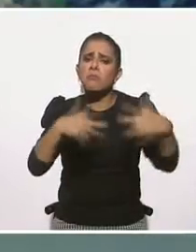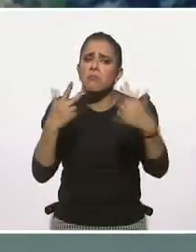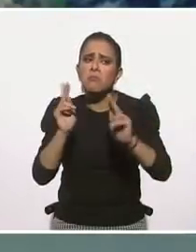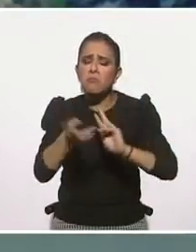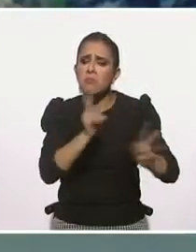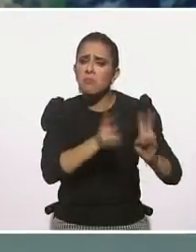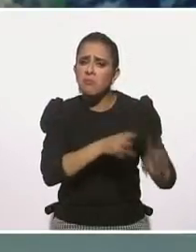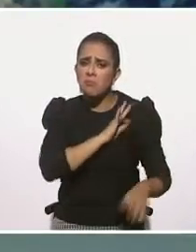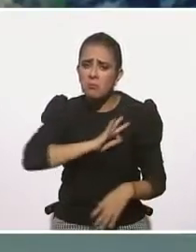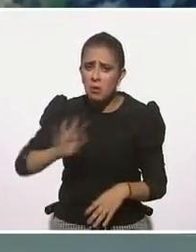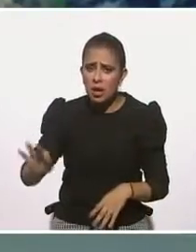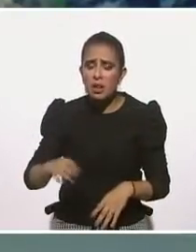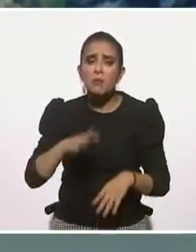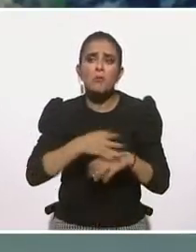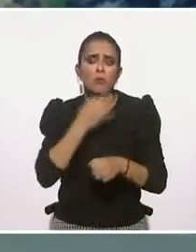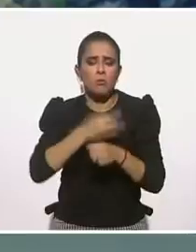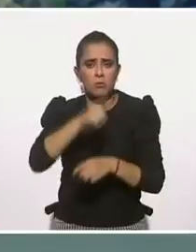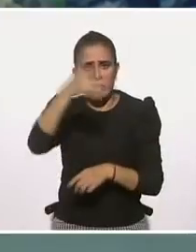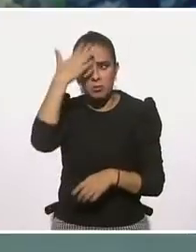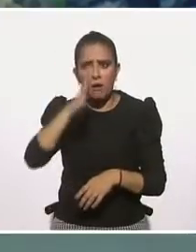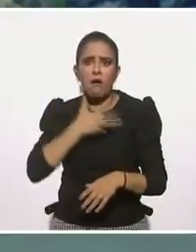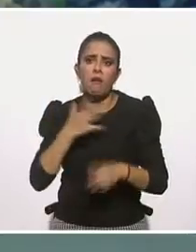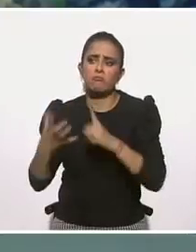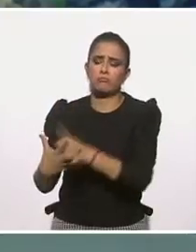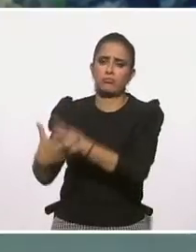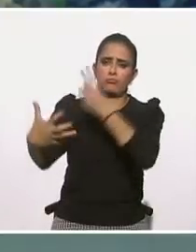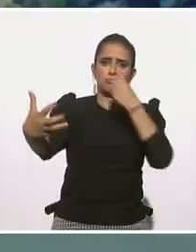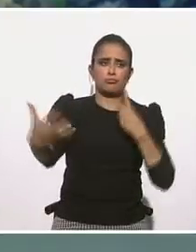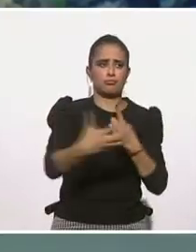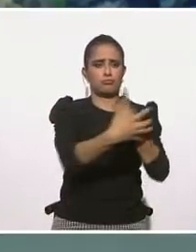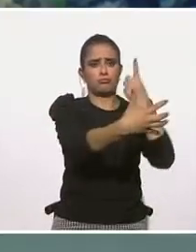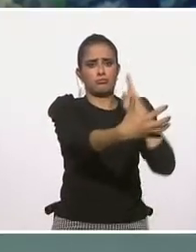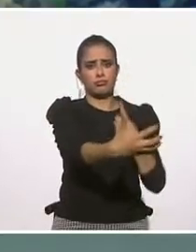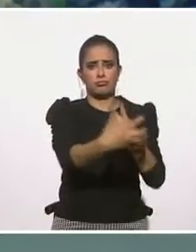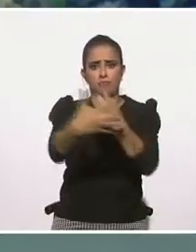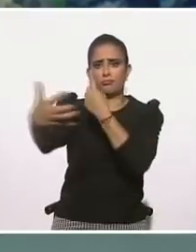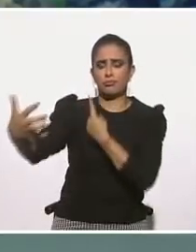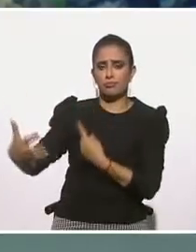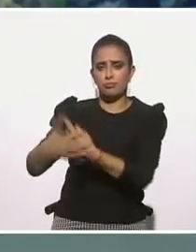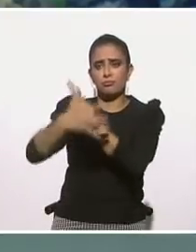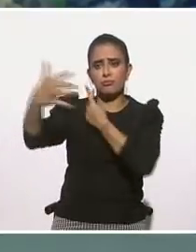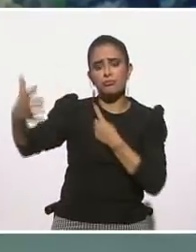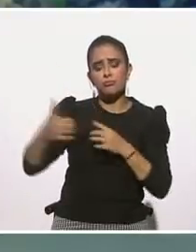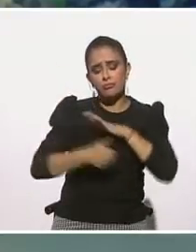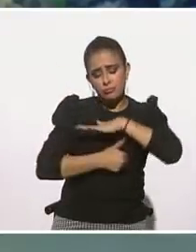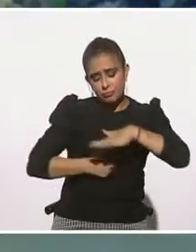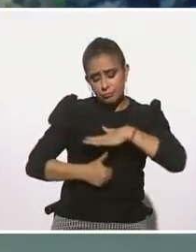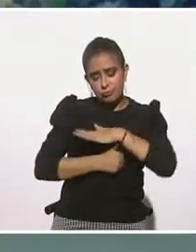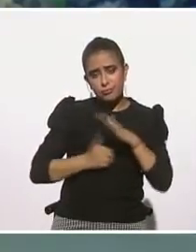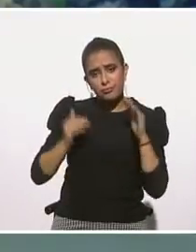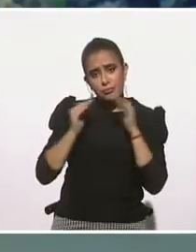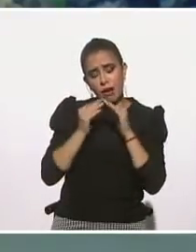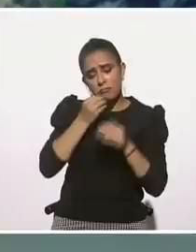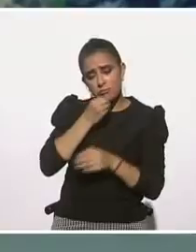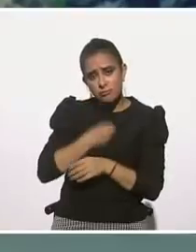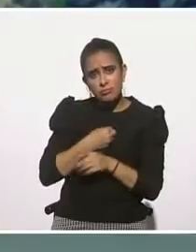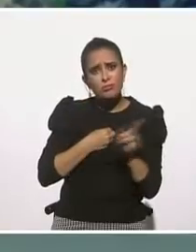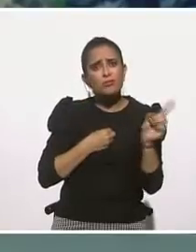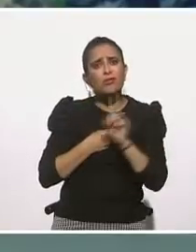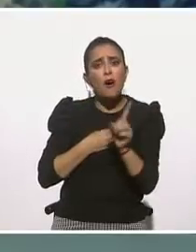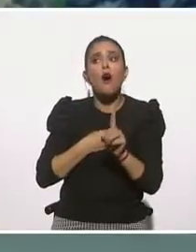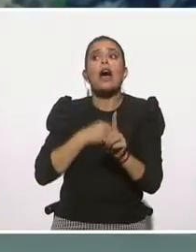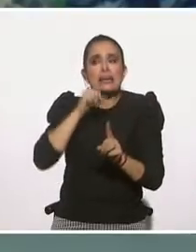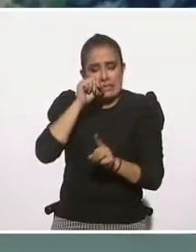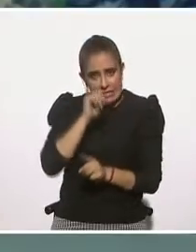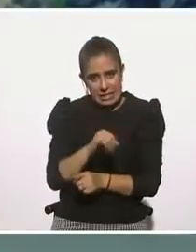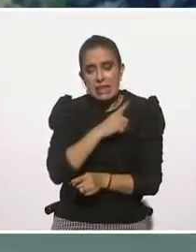llamarlo distanciamiento social, cuando lo que queríamos era un distanciamiento físico, ¿no? Y nos lo creímos, o sea, en verdad, o sea, la gente